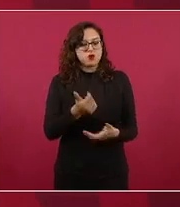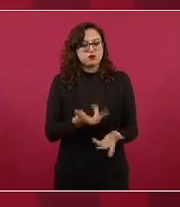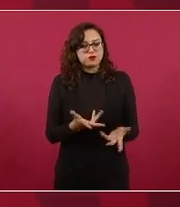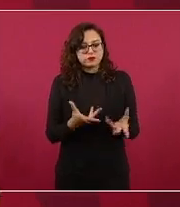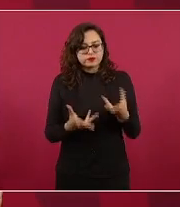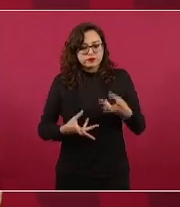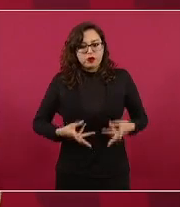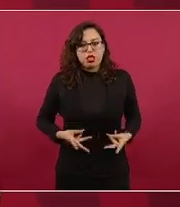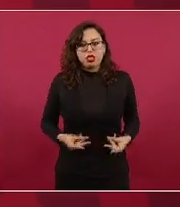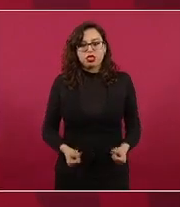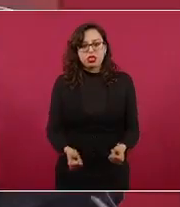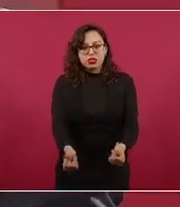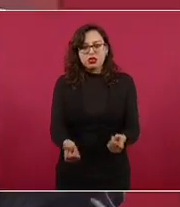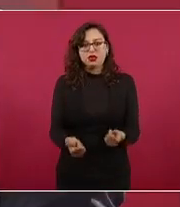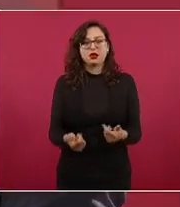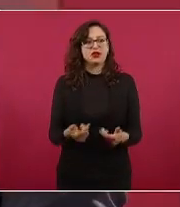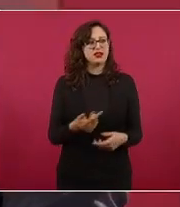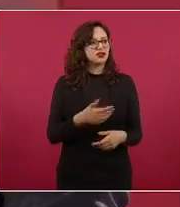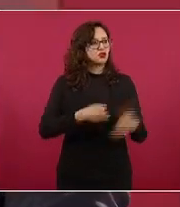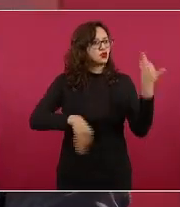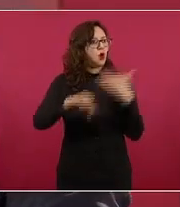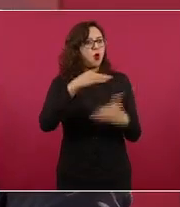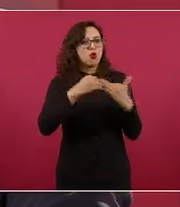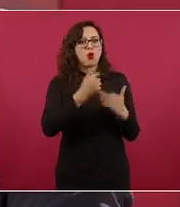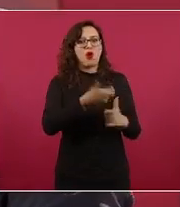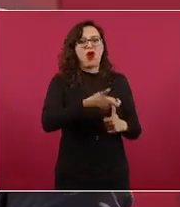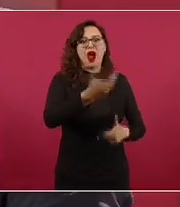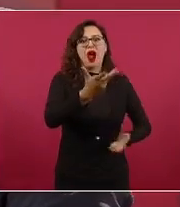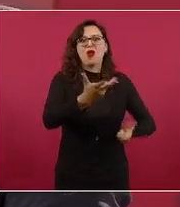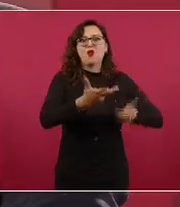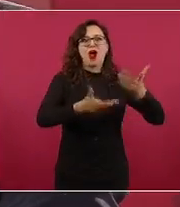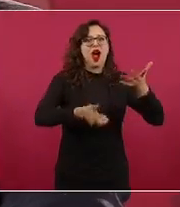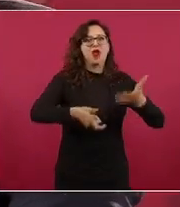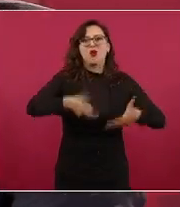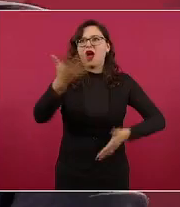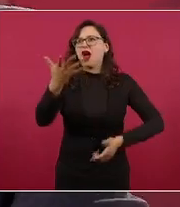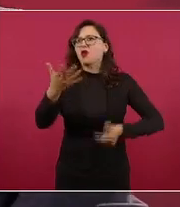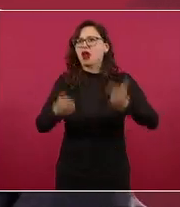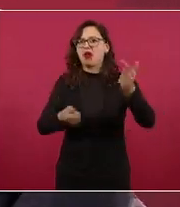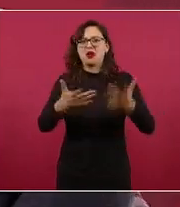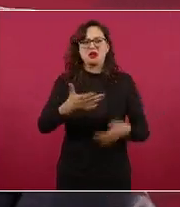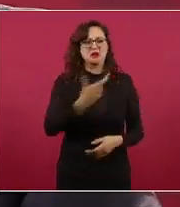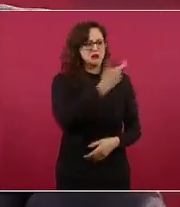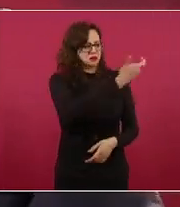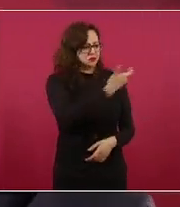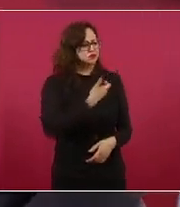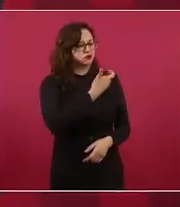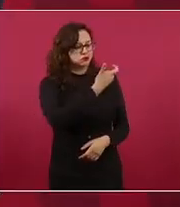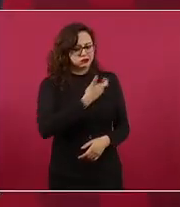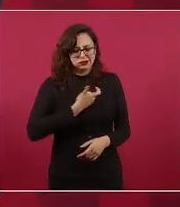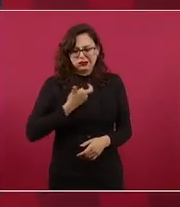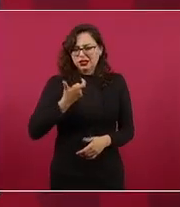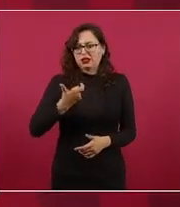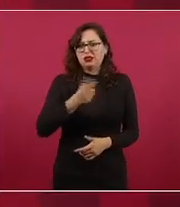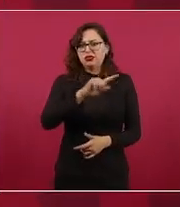hay carestía se tienen ingresos pero lo que uno compra